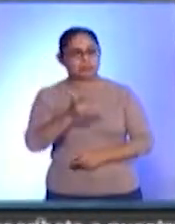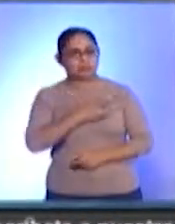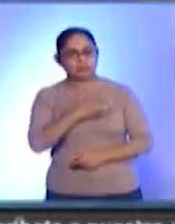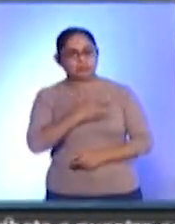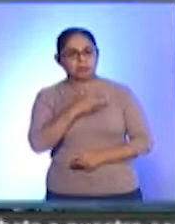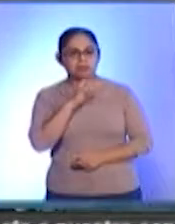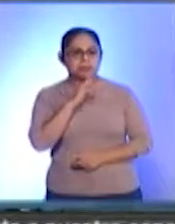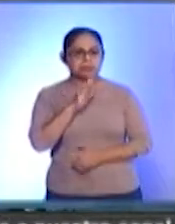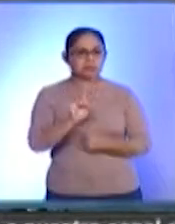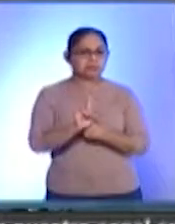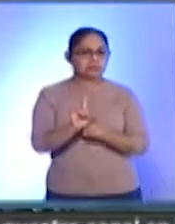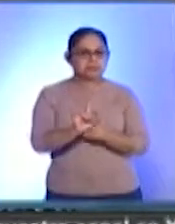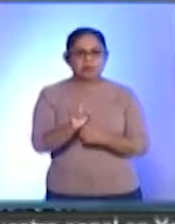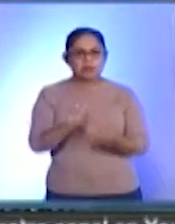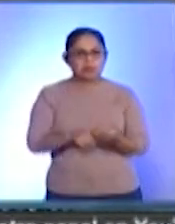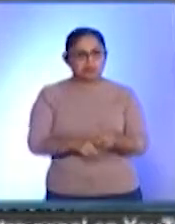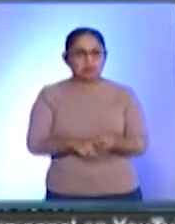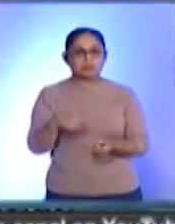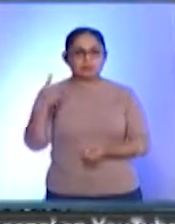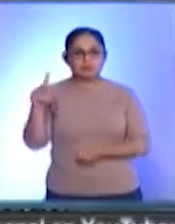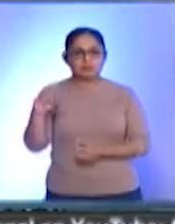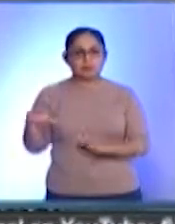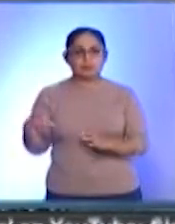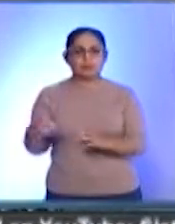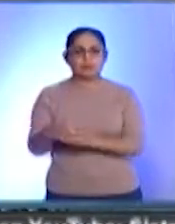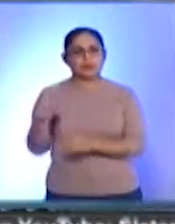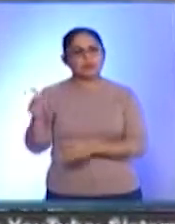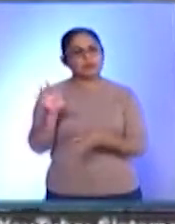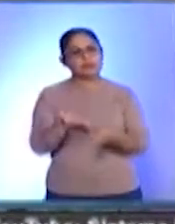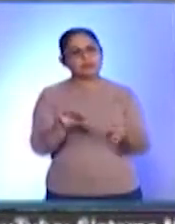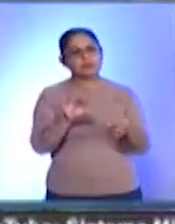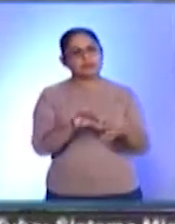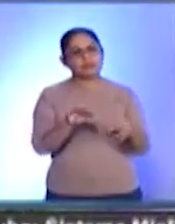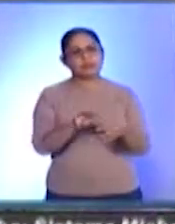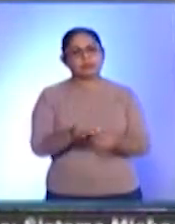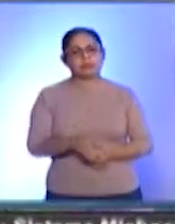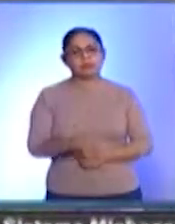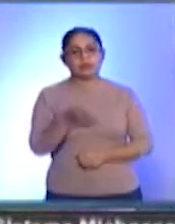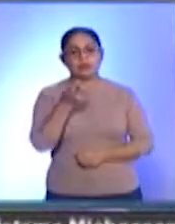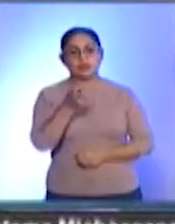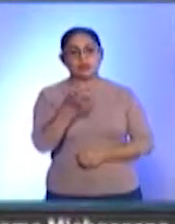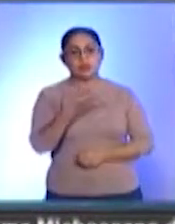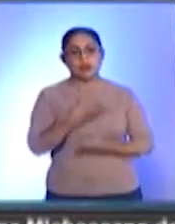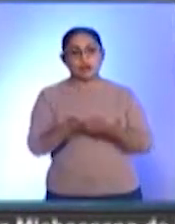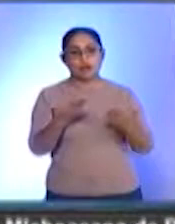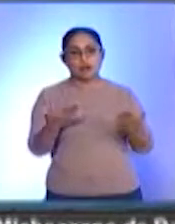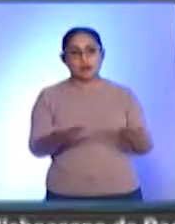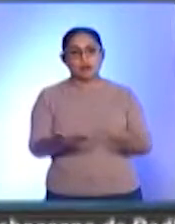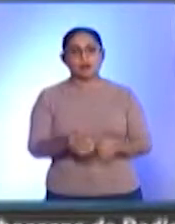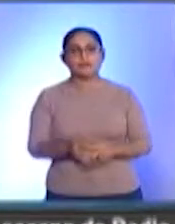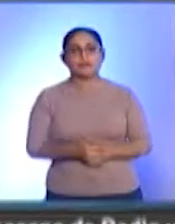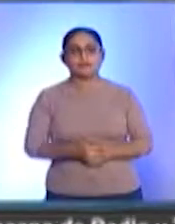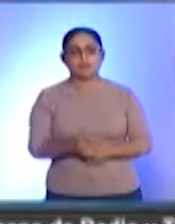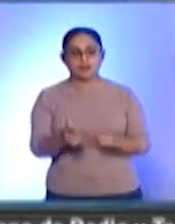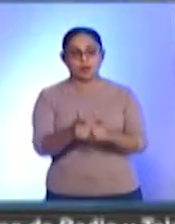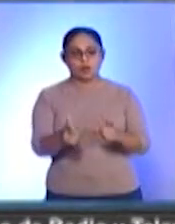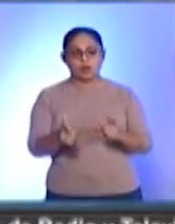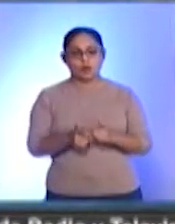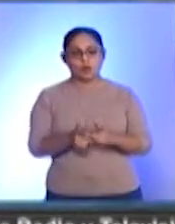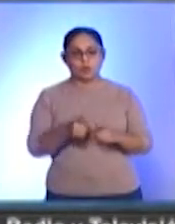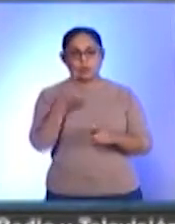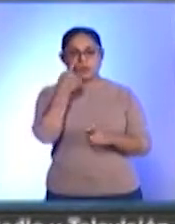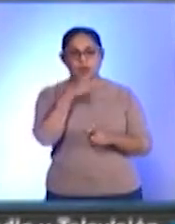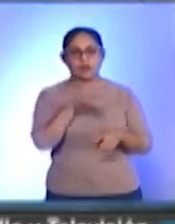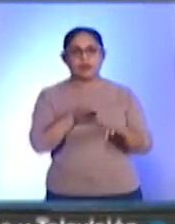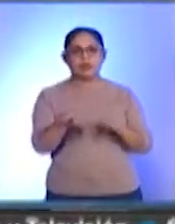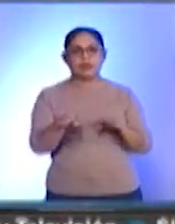algunas problemáticas internas que vive la comunidad y en ese sentido el grupo de trabajo que es